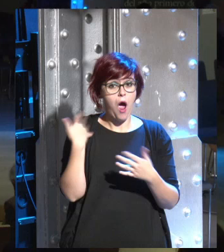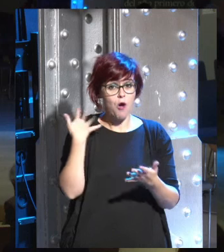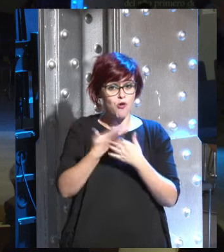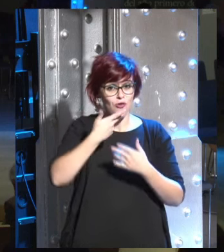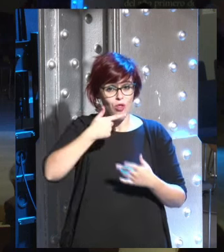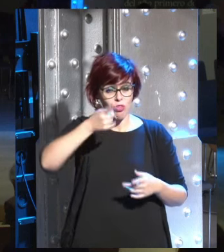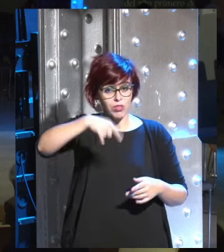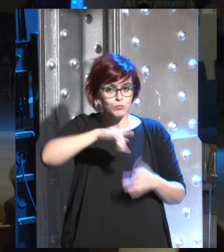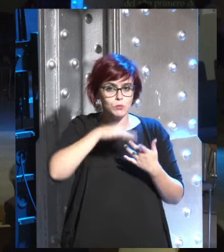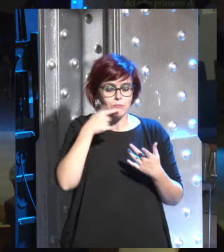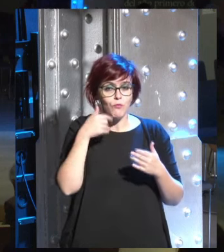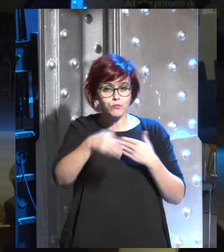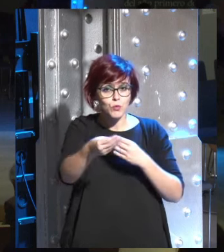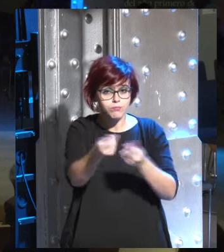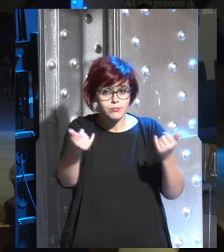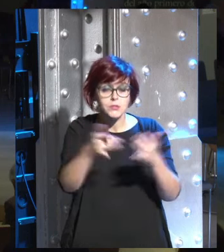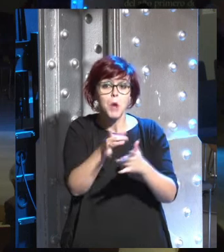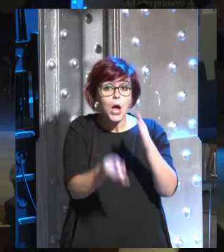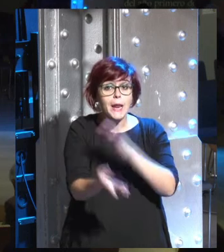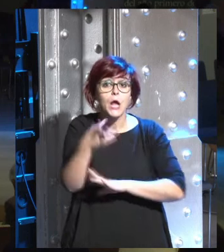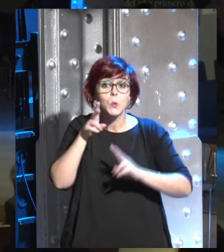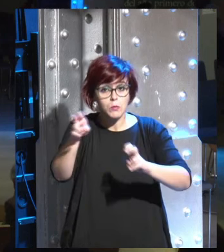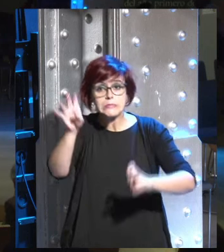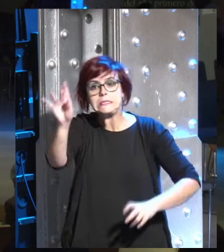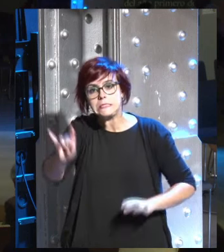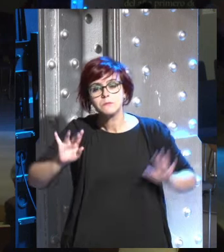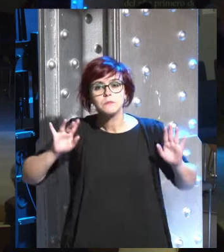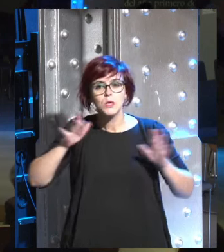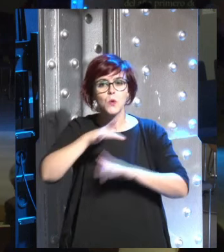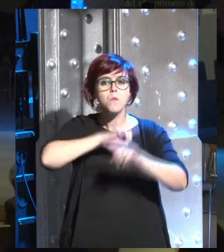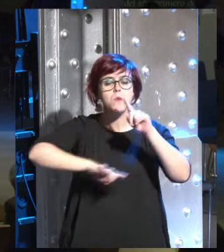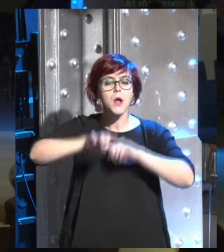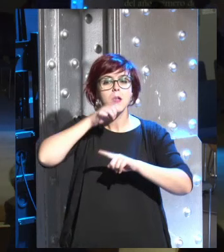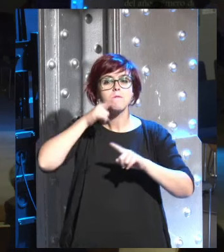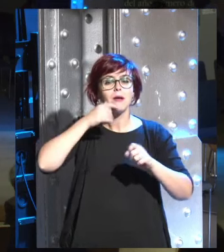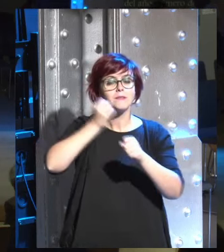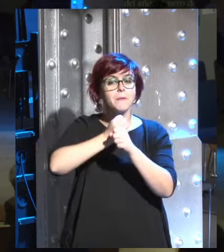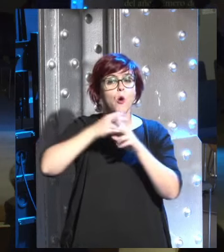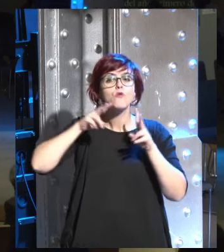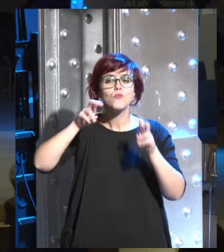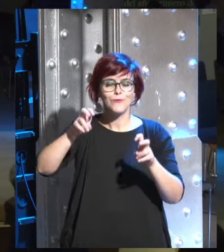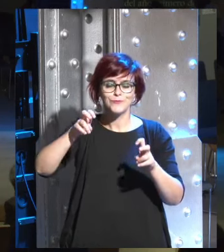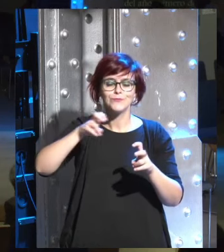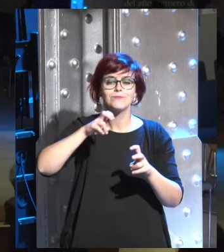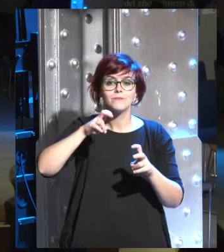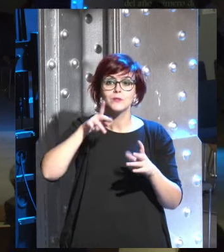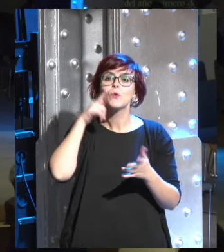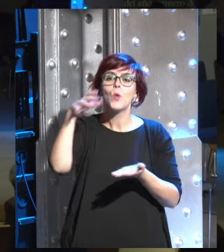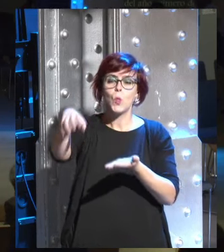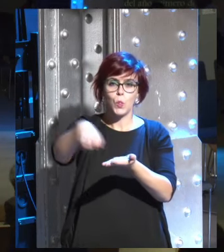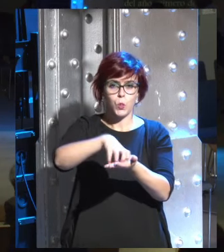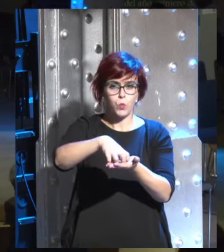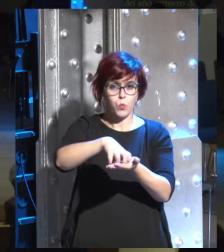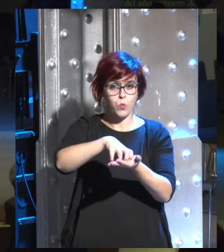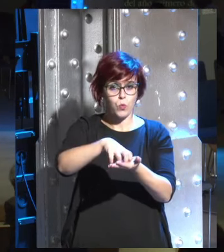desaparecerán como tal y se crearán otros nuevos pero hay un problema con esos nuevos trabajos primero hay una incertidumbre